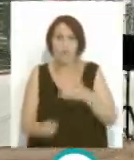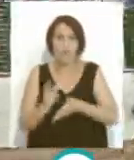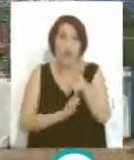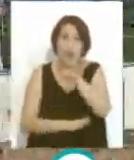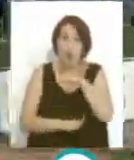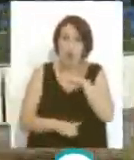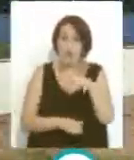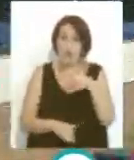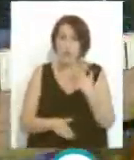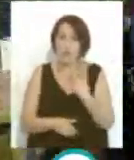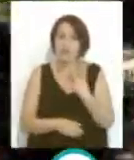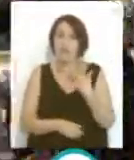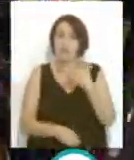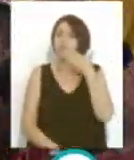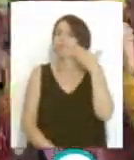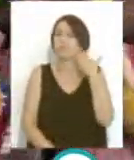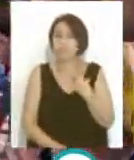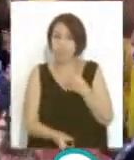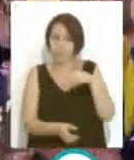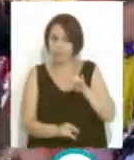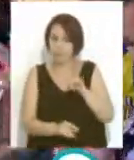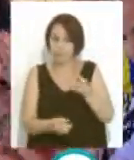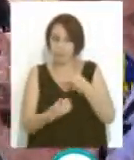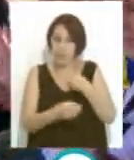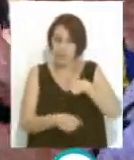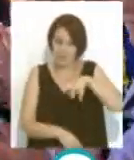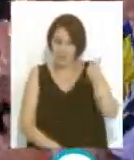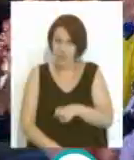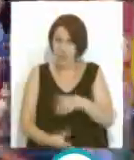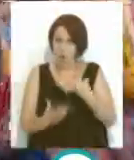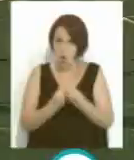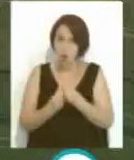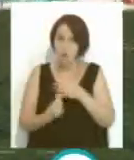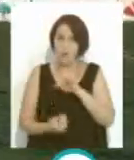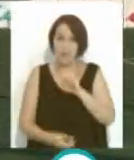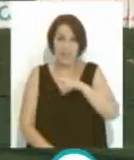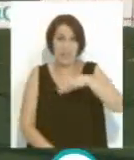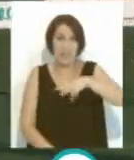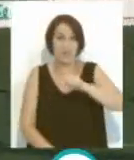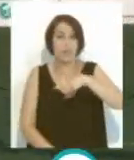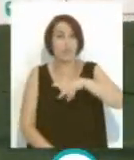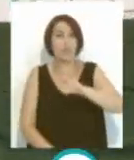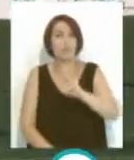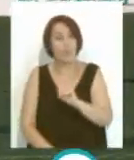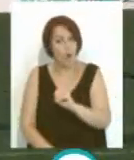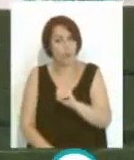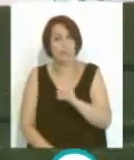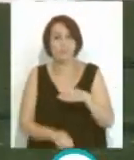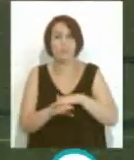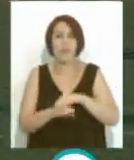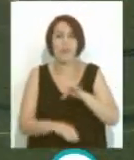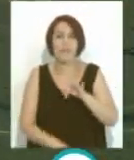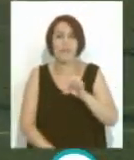vaya. Sí, nos lo contó. Pedrito ha estado aquí en el plató con Fernando, con Bullo, sobre todo también que es su